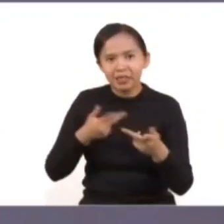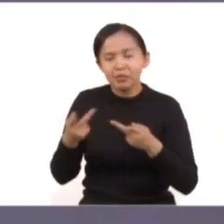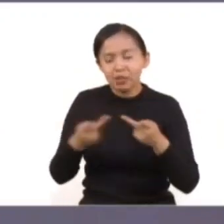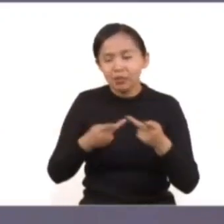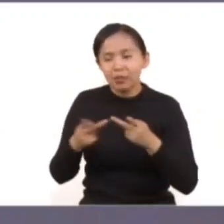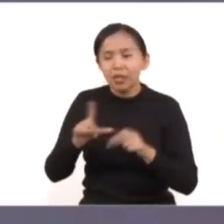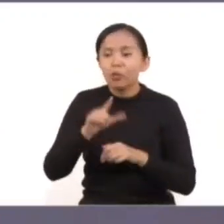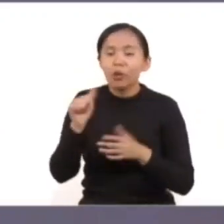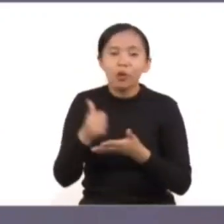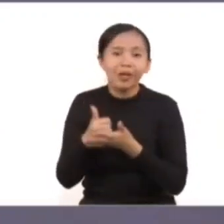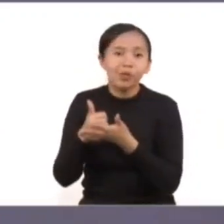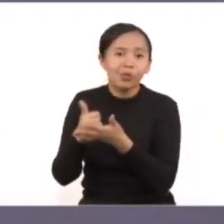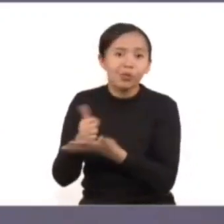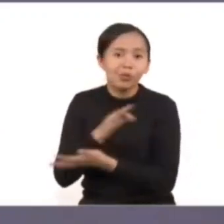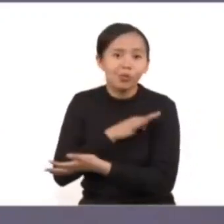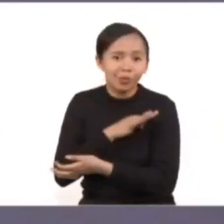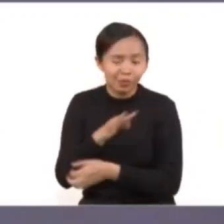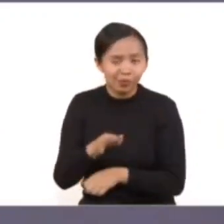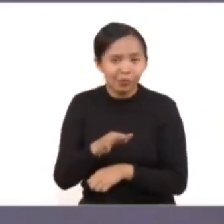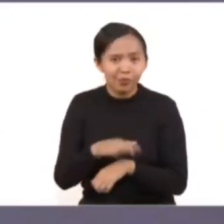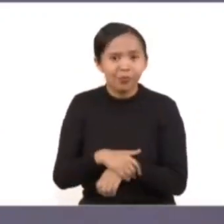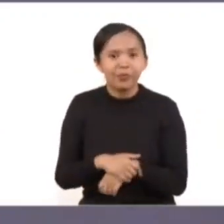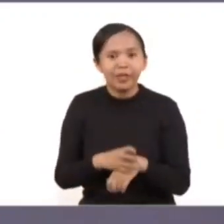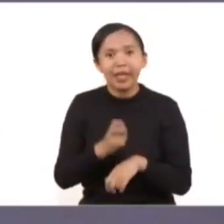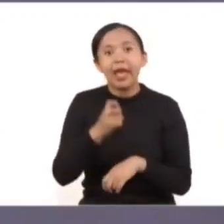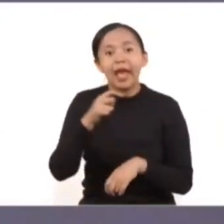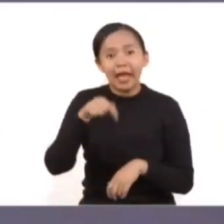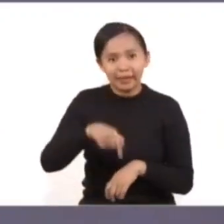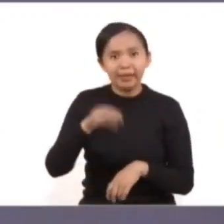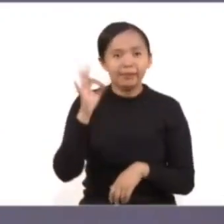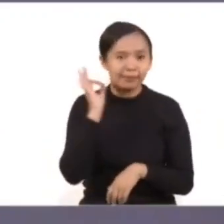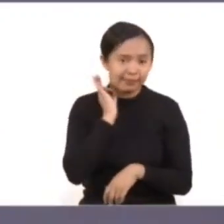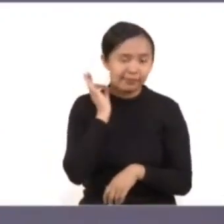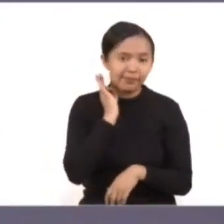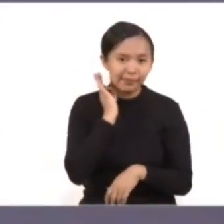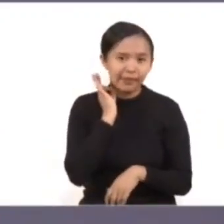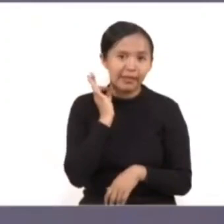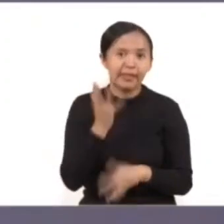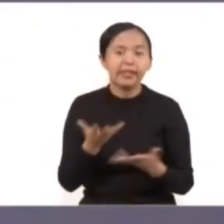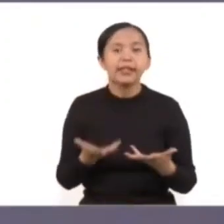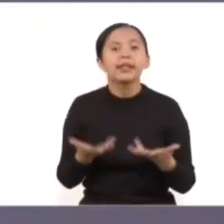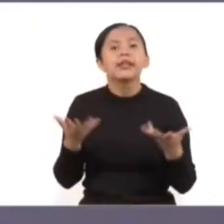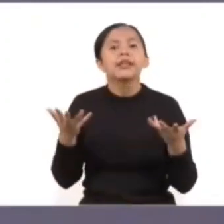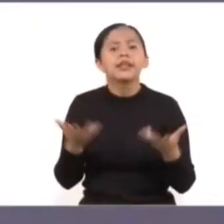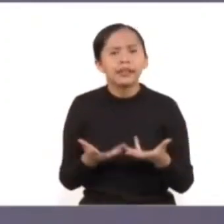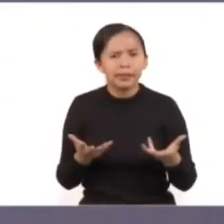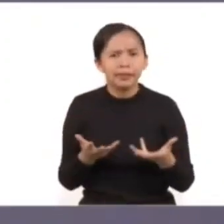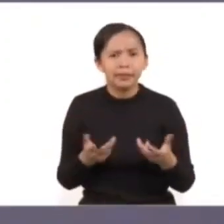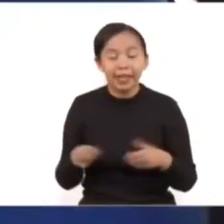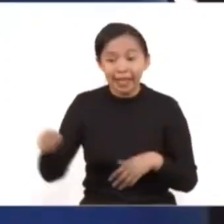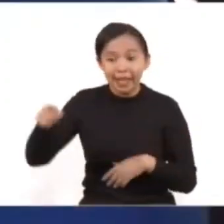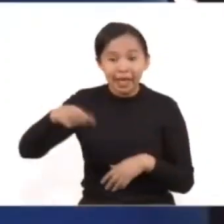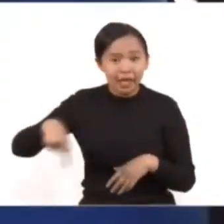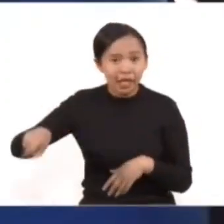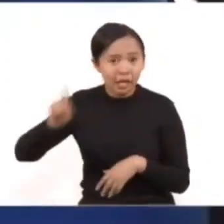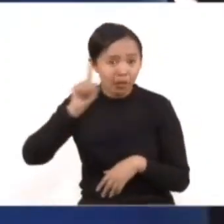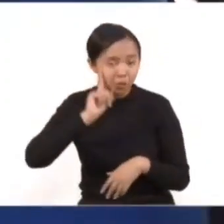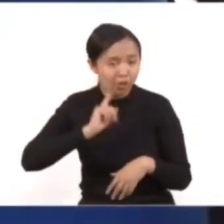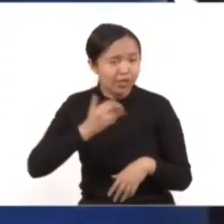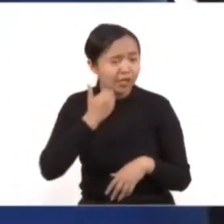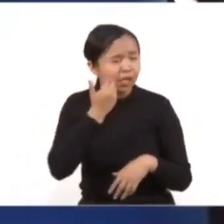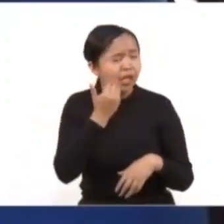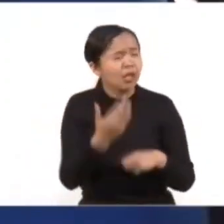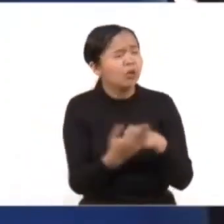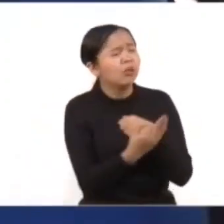institucionales con los que contamos. Esta fiscalía garantizará a toda mujer que busque protección